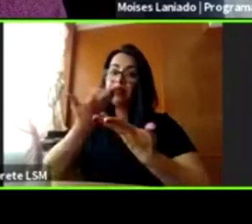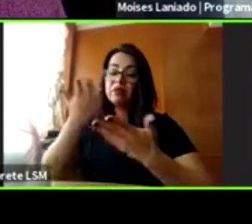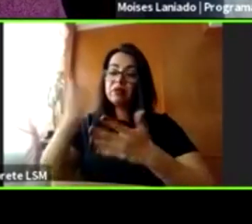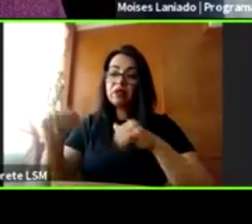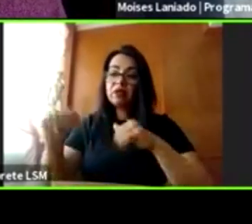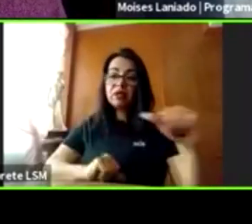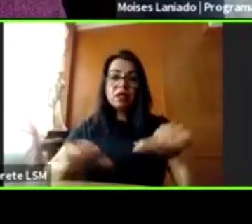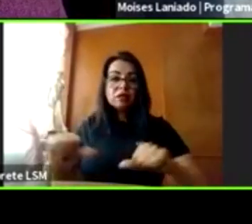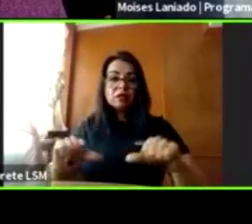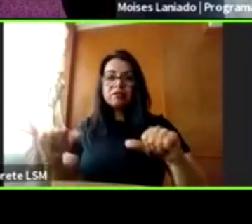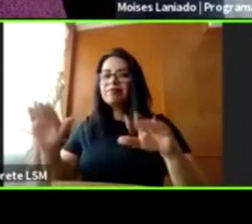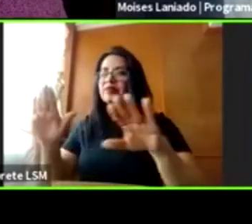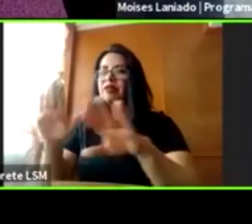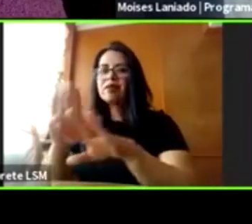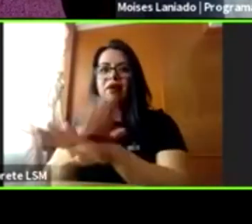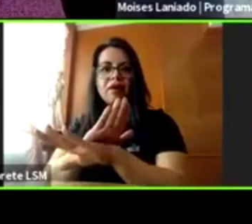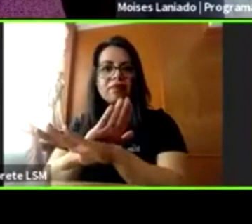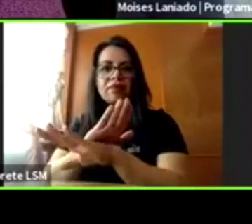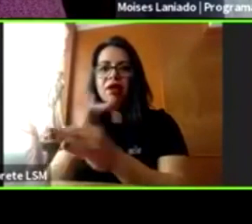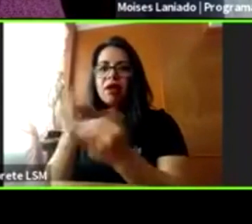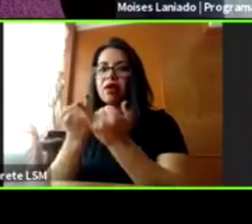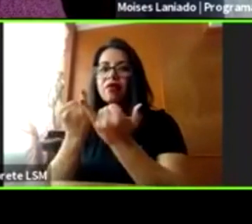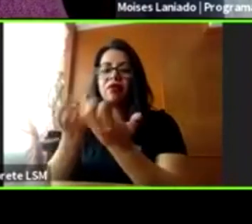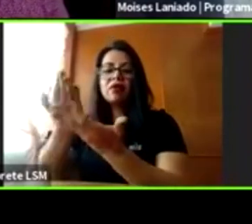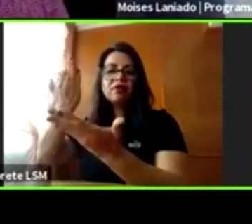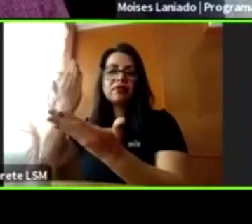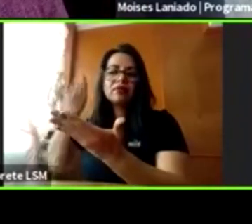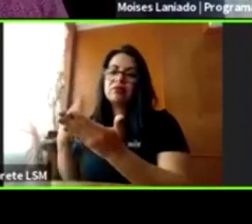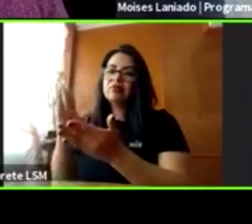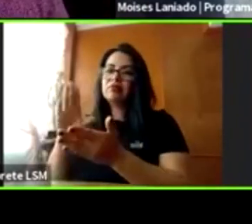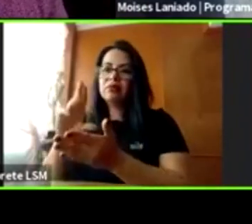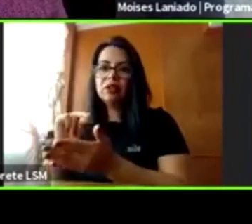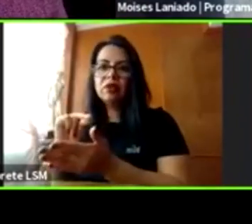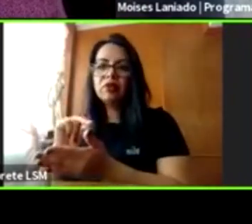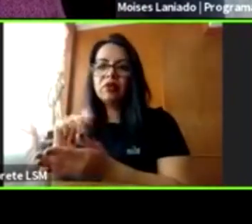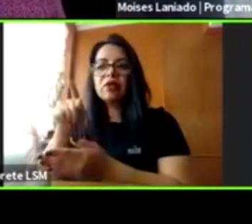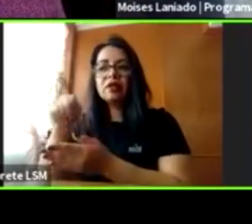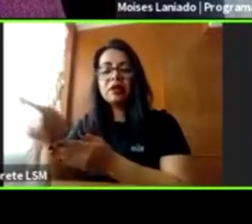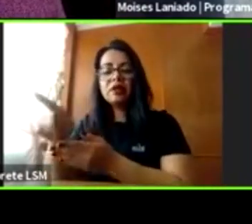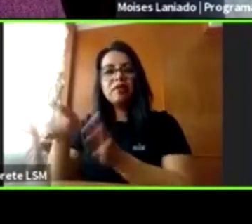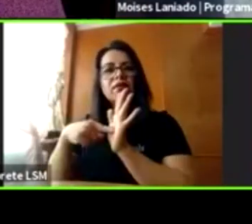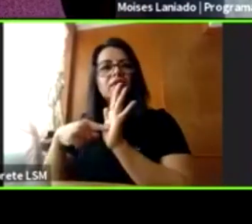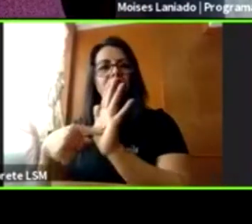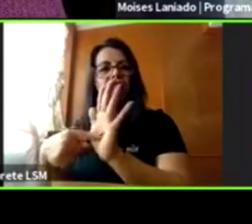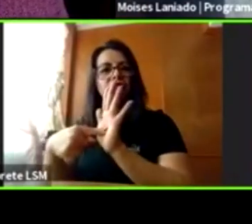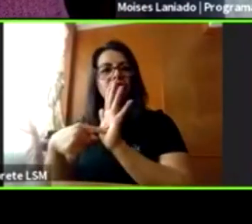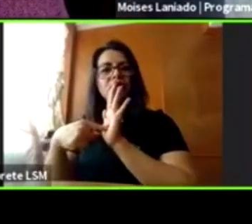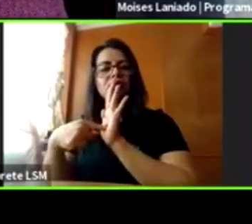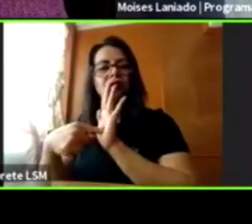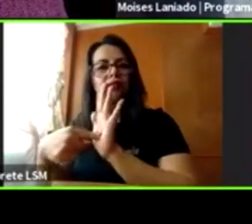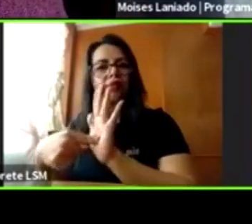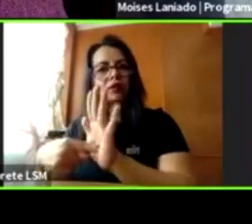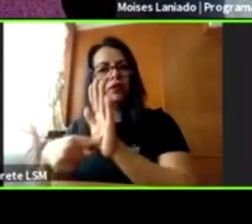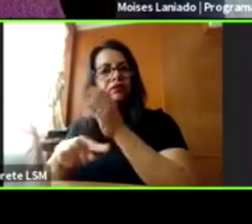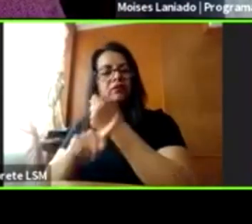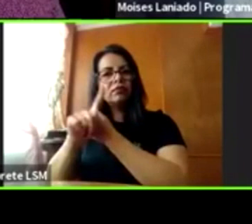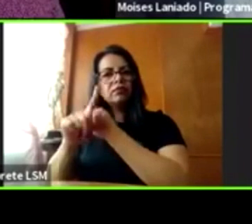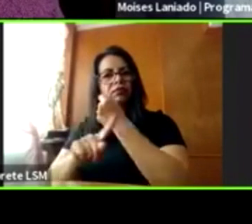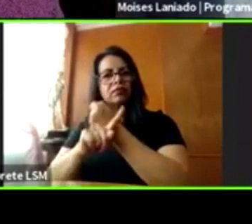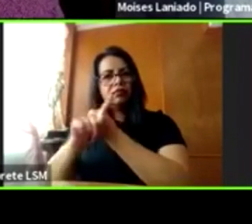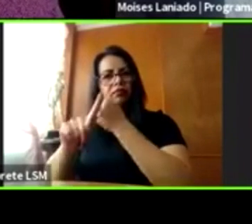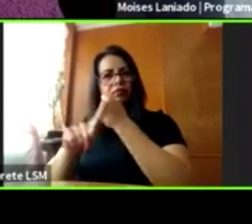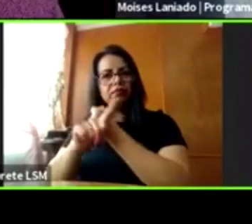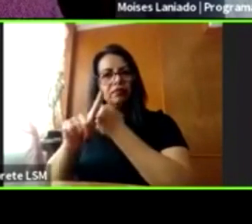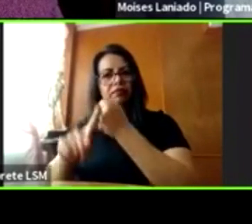persona de antes y va a empezar a mostrar trastornos en distintas áreas de su vida porque la sexualidad no